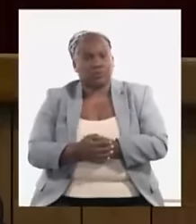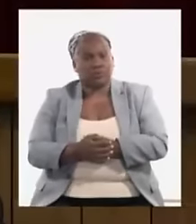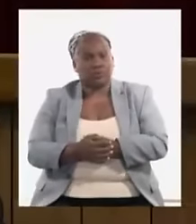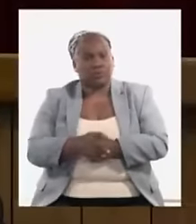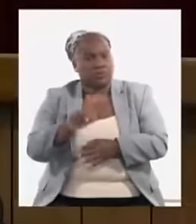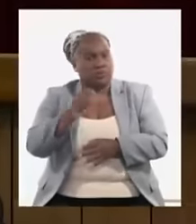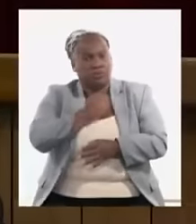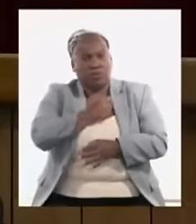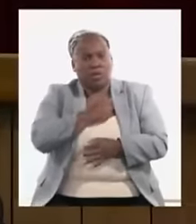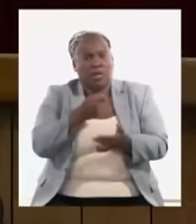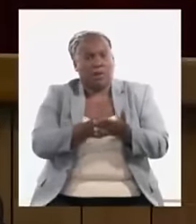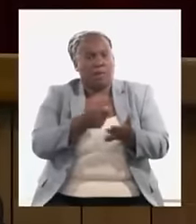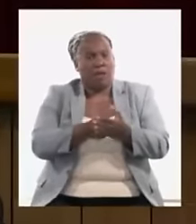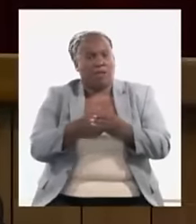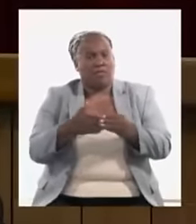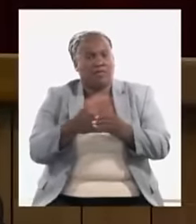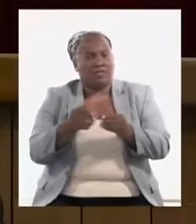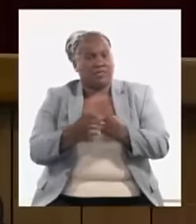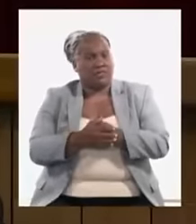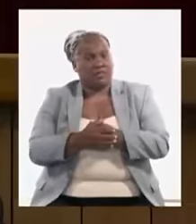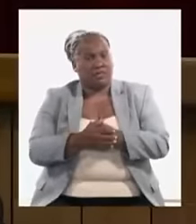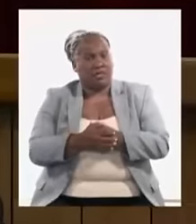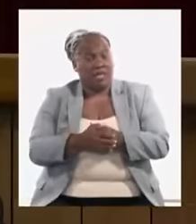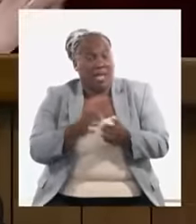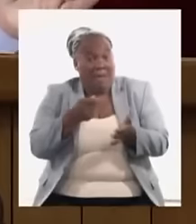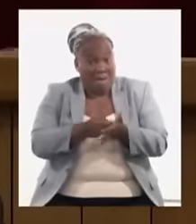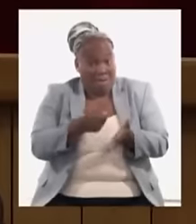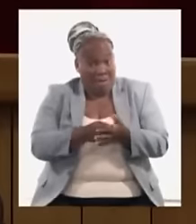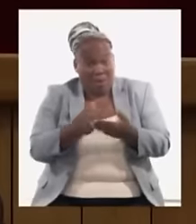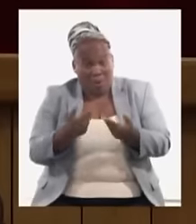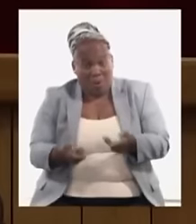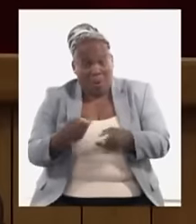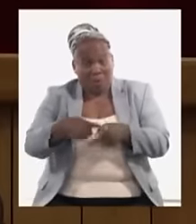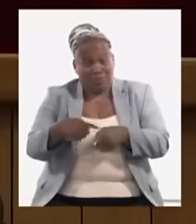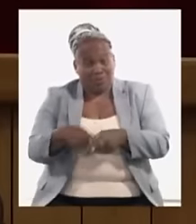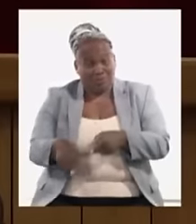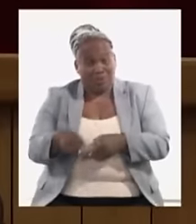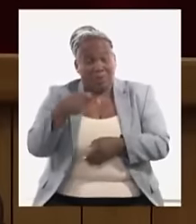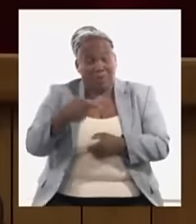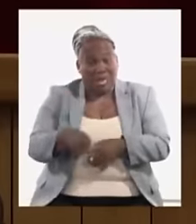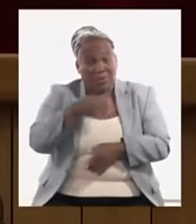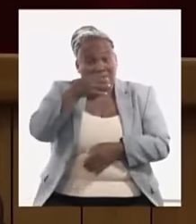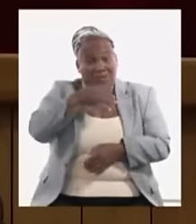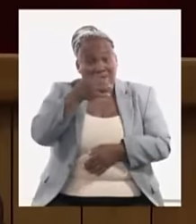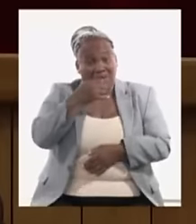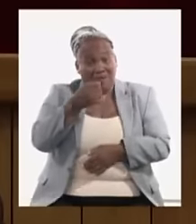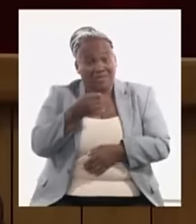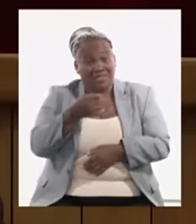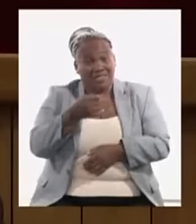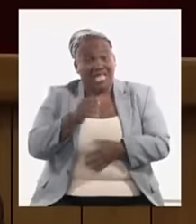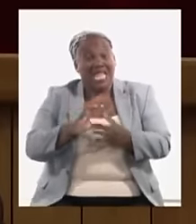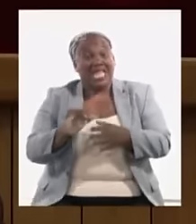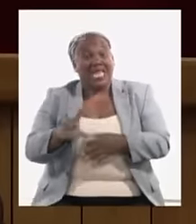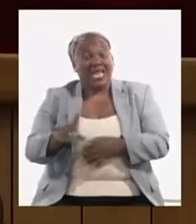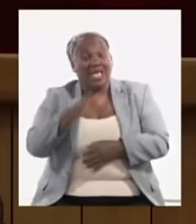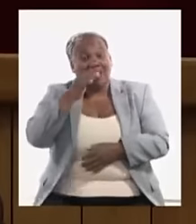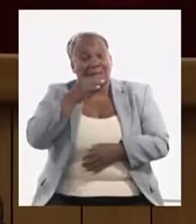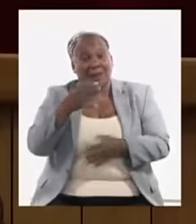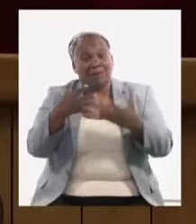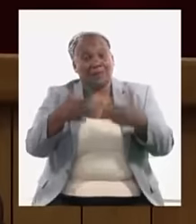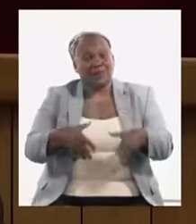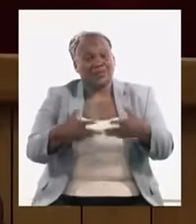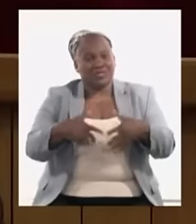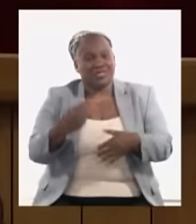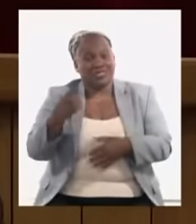paguen con divisas sino que le paguen con productos pero como decía ahorita Alejandro para eso hace falta producir es decir que nosotros